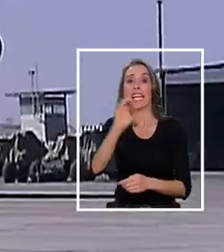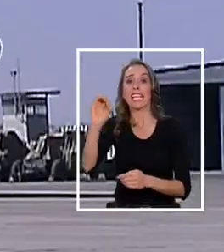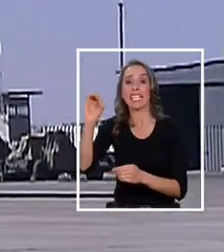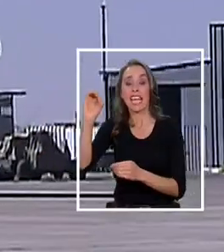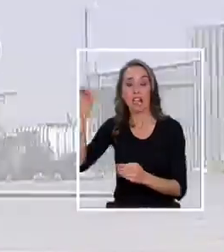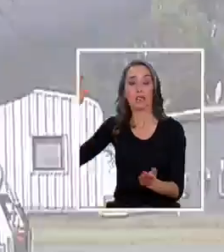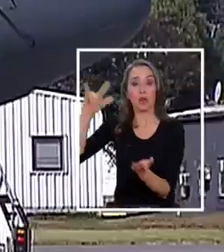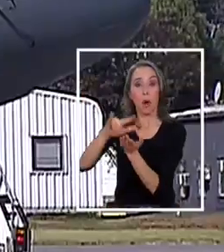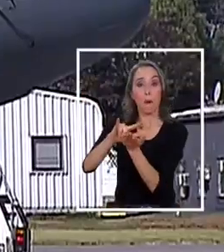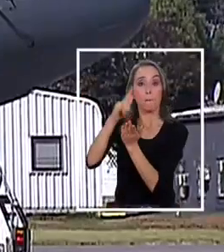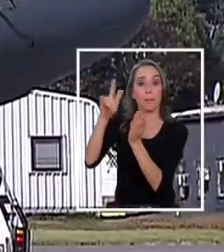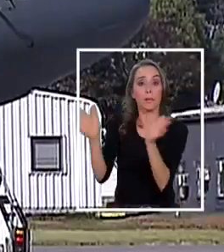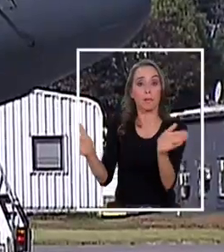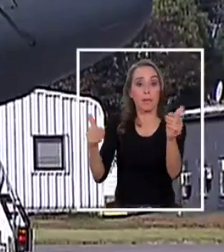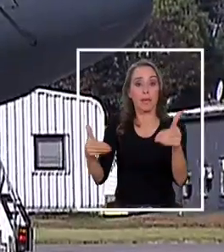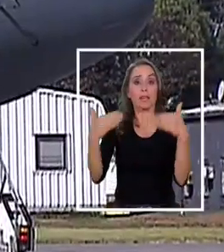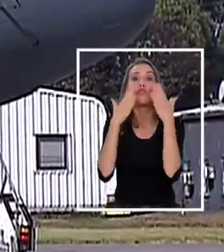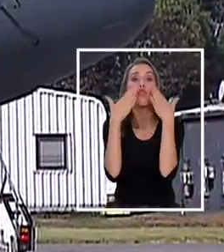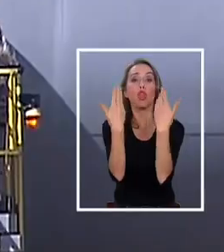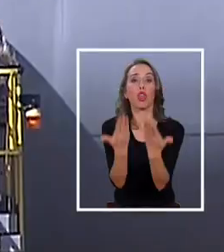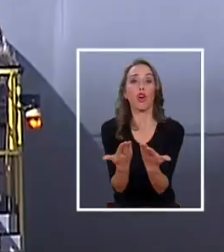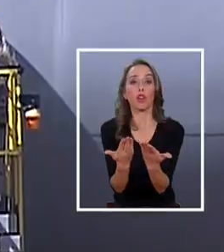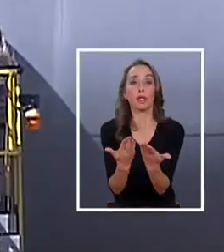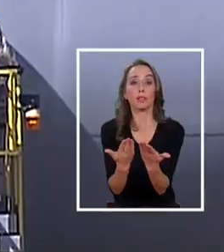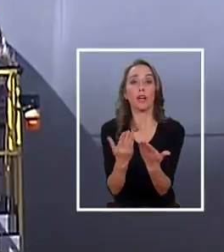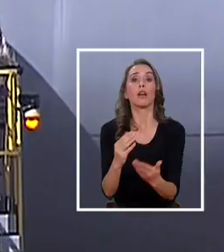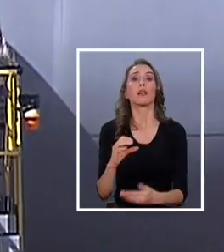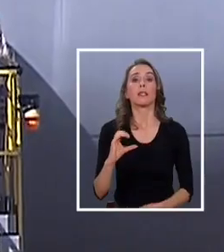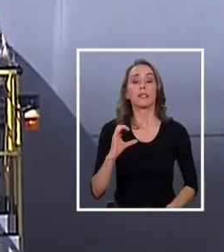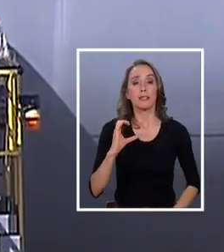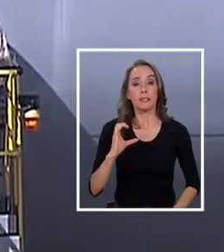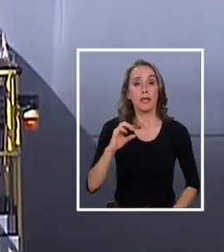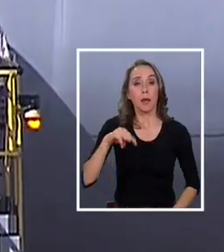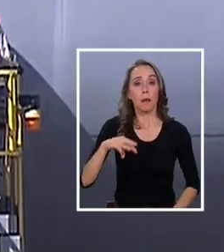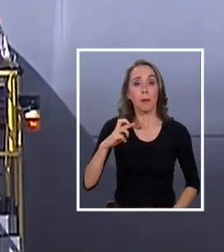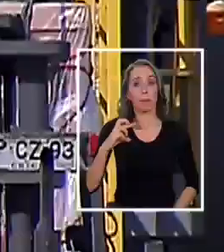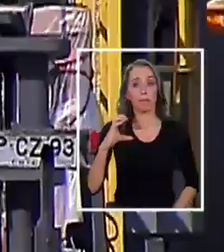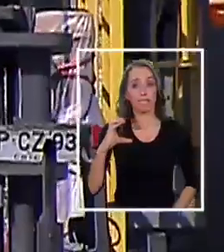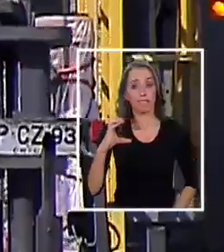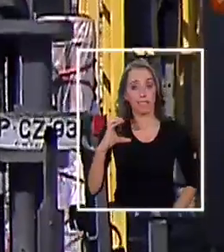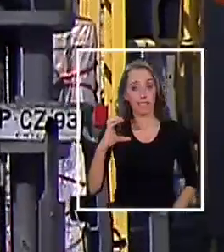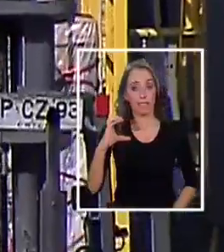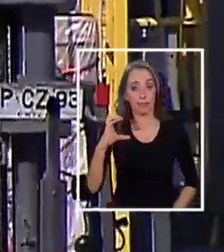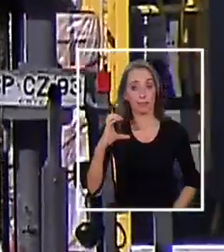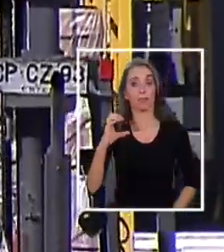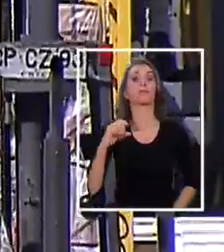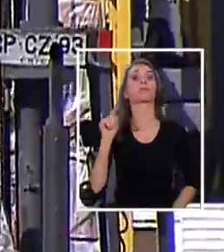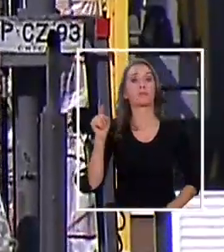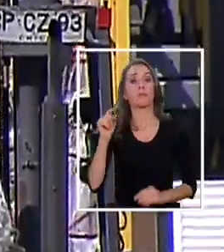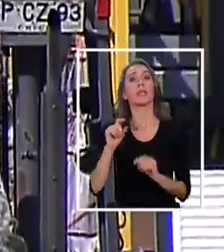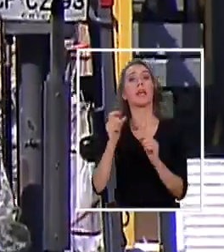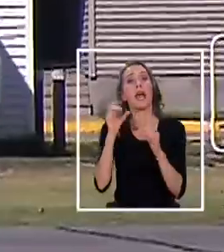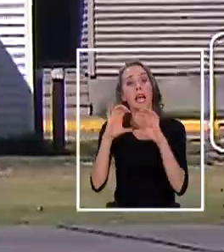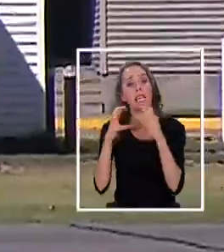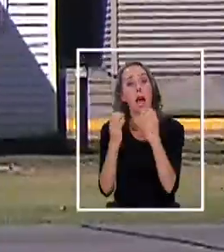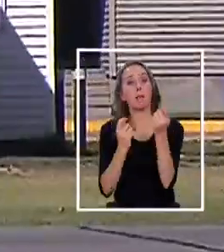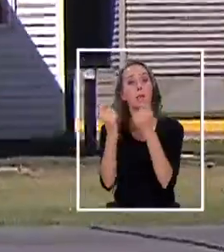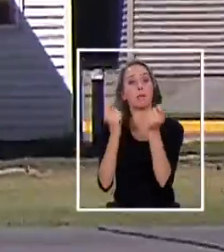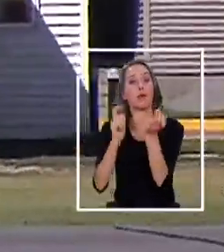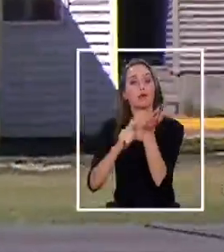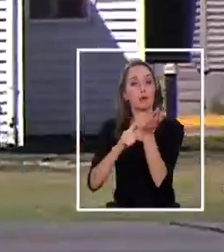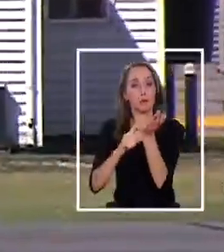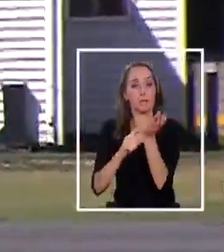Este fue el primer cargamento de una donación realizada por la Confederación de Producción y Comercio, CPC. En total llegaron